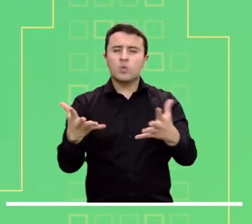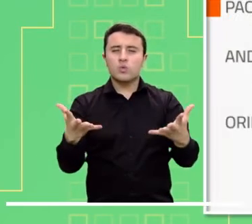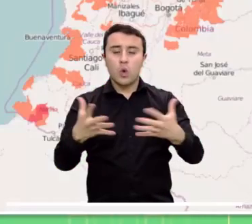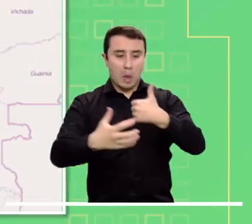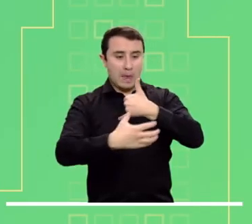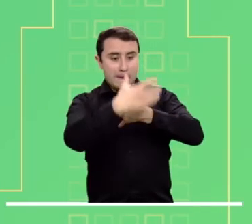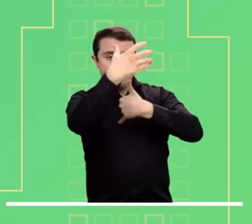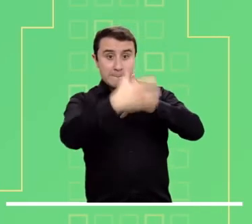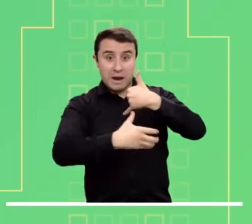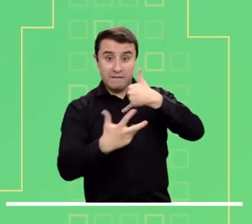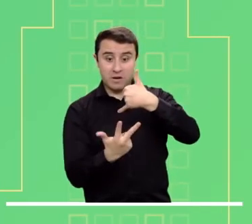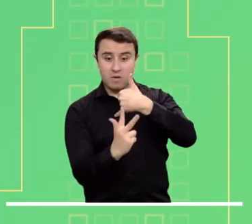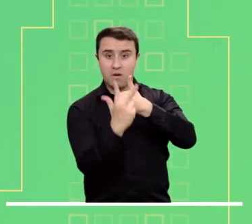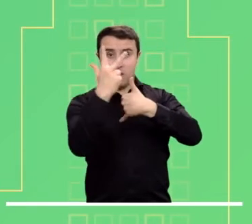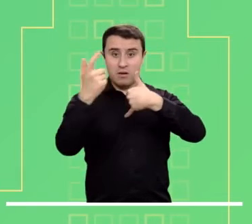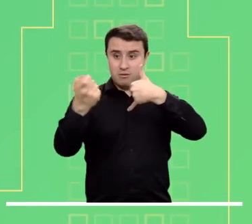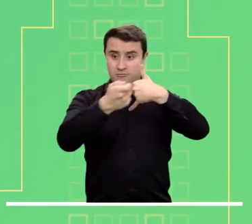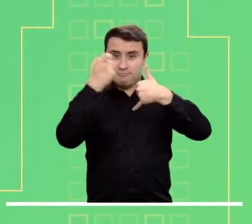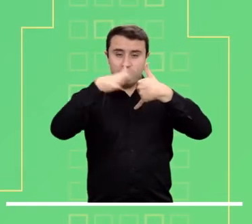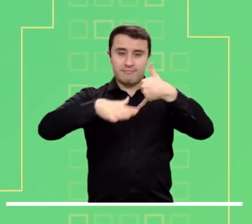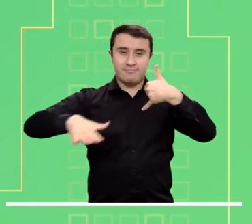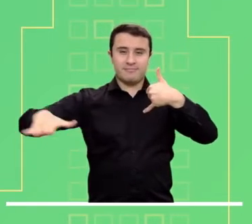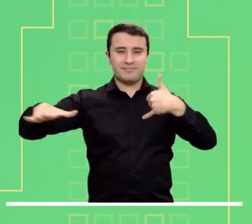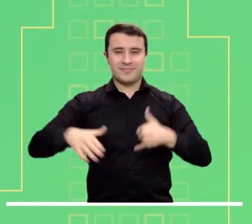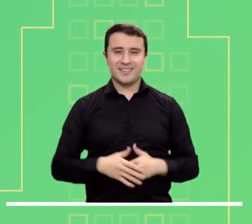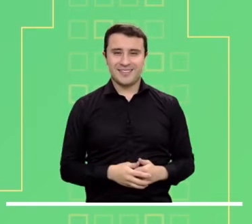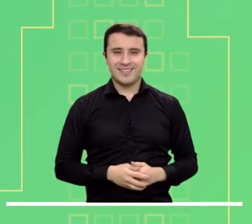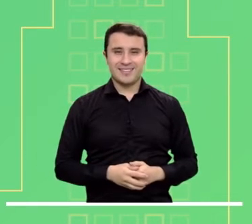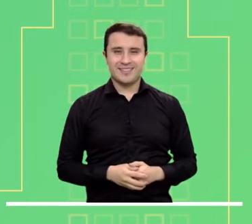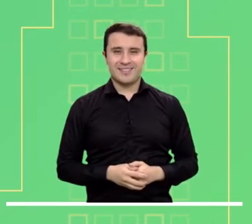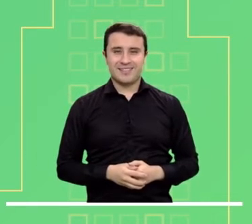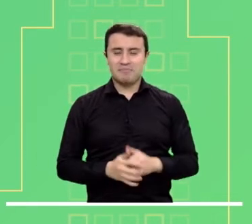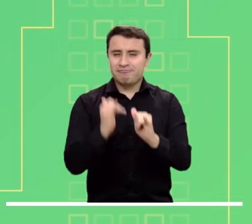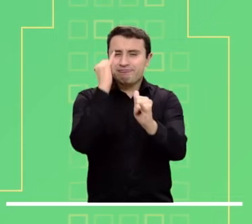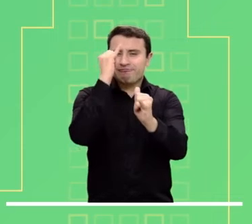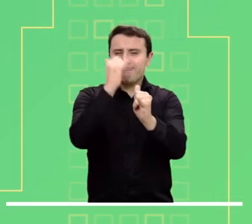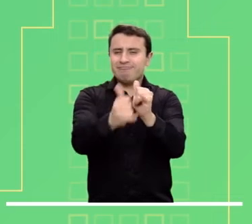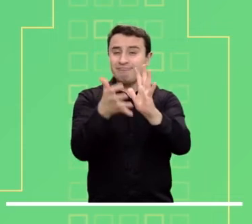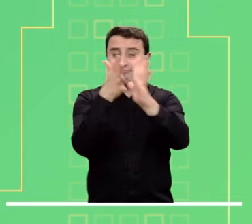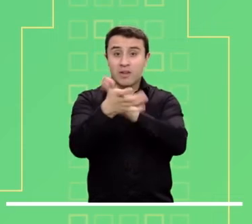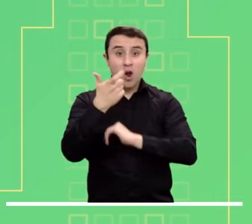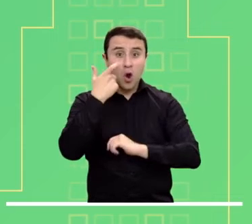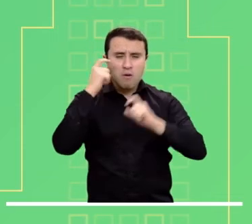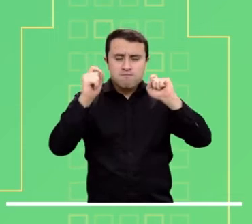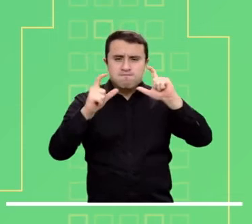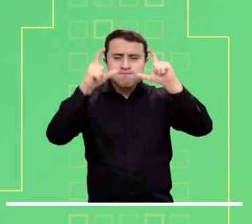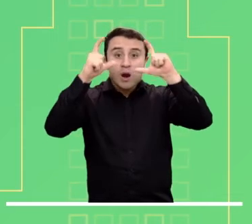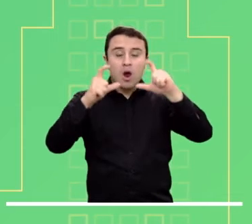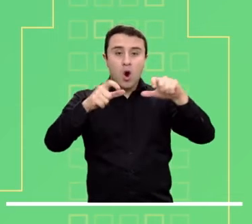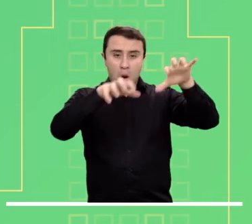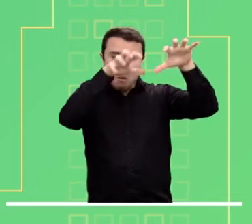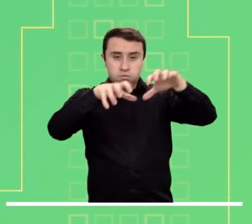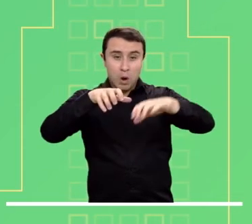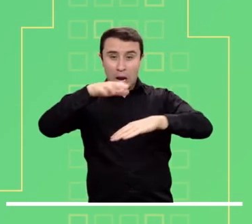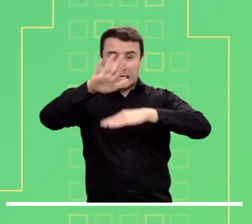Alerta naranja por moderada probabilidad de deslizamientos en zonas del Pacífico, la zona Andina y la Orinoquía.